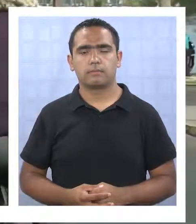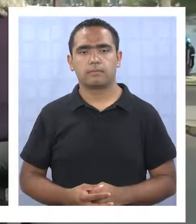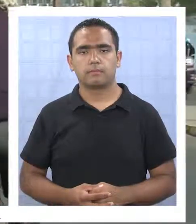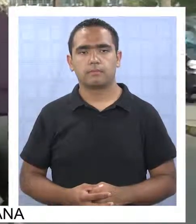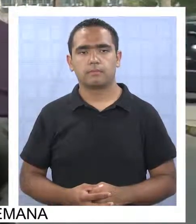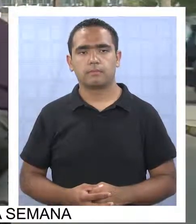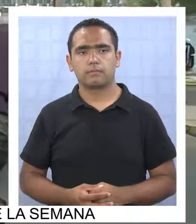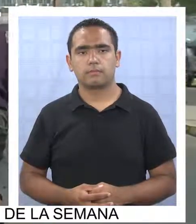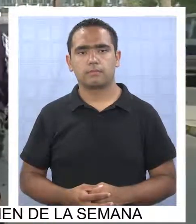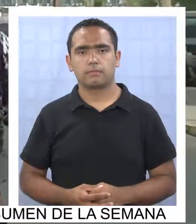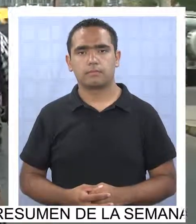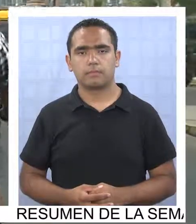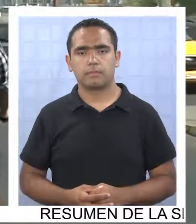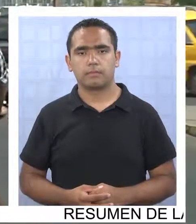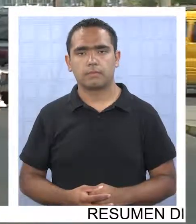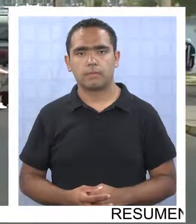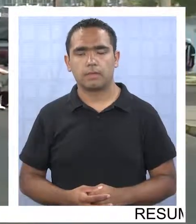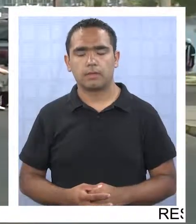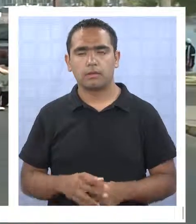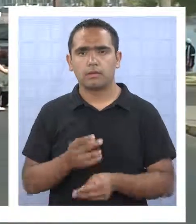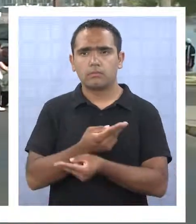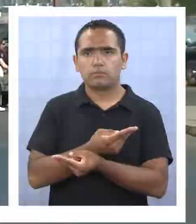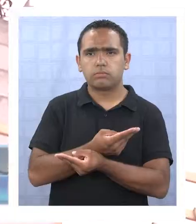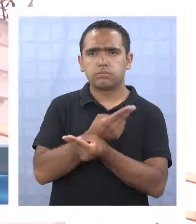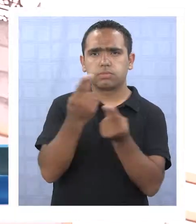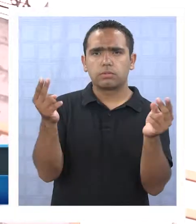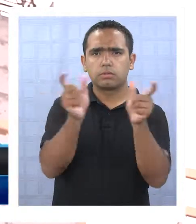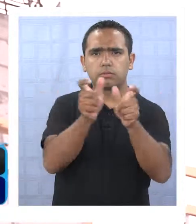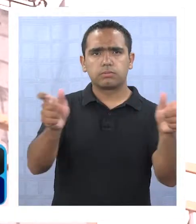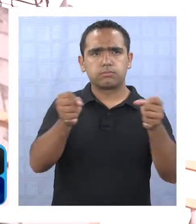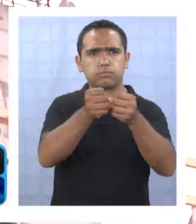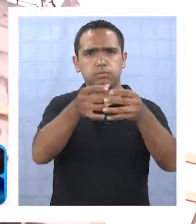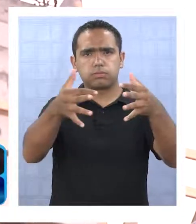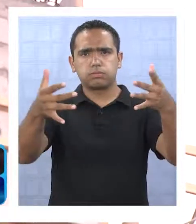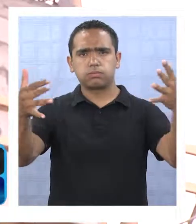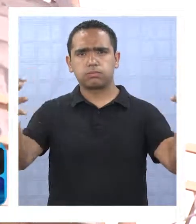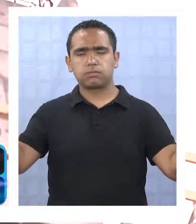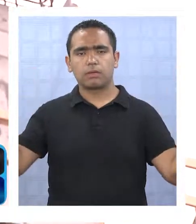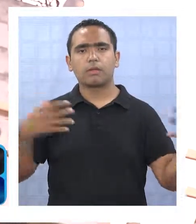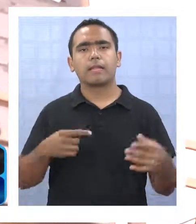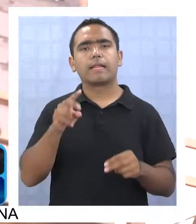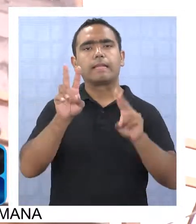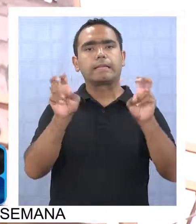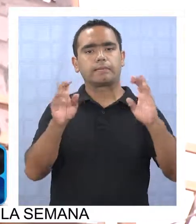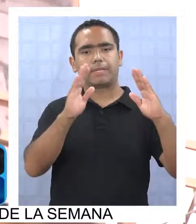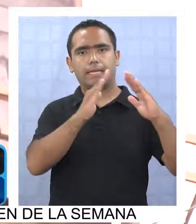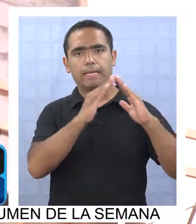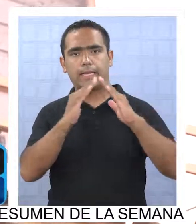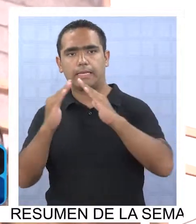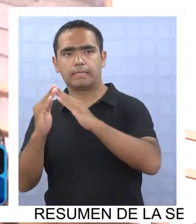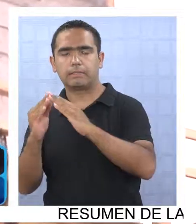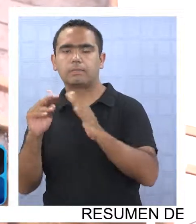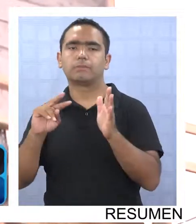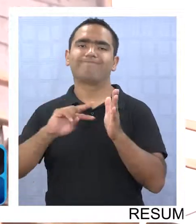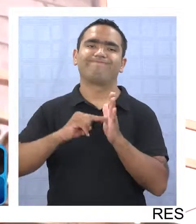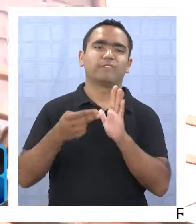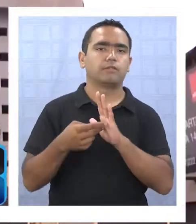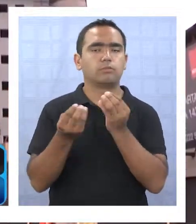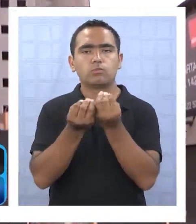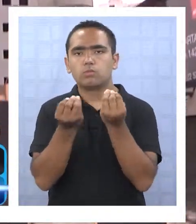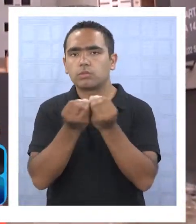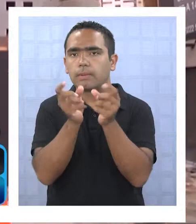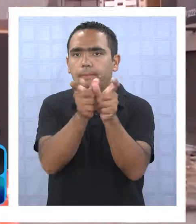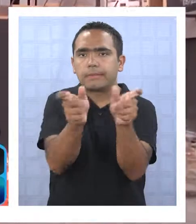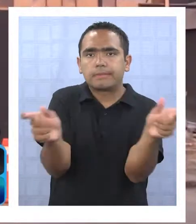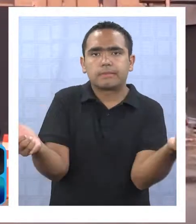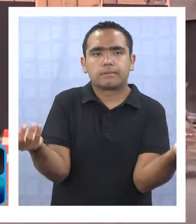El crecimiento desmedido de la población en Iquique ha hecho que el tema de la vivienda se convierta en un problema, una situación que